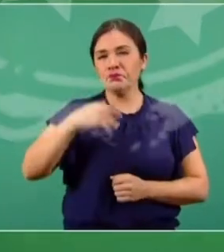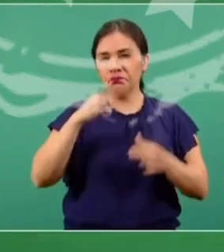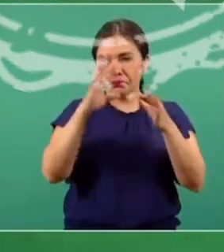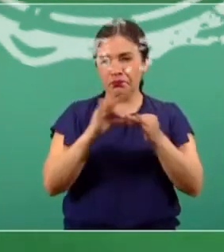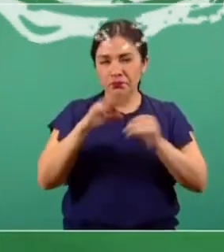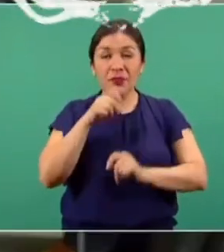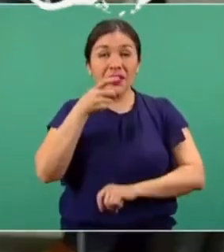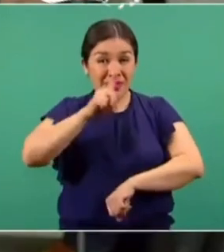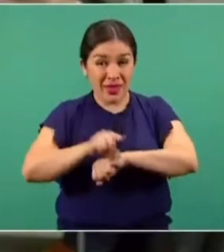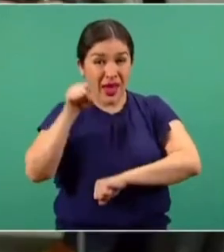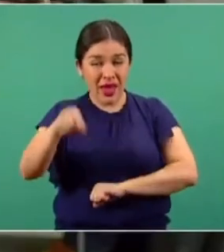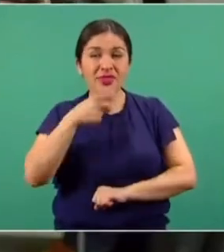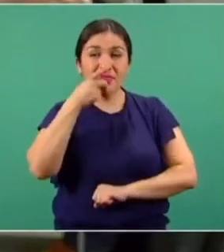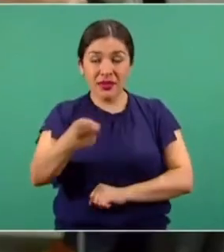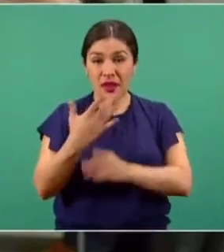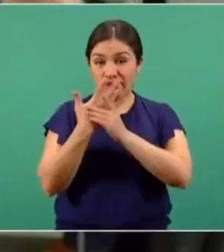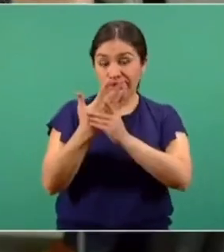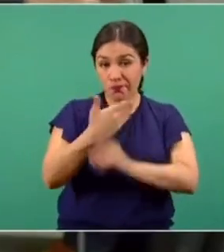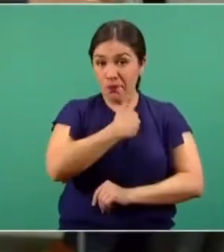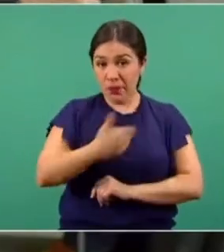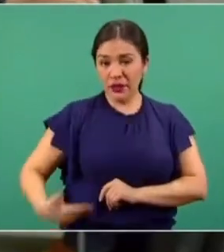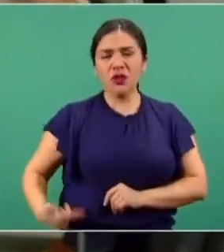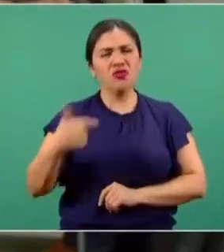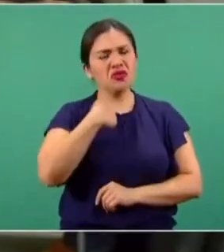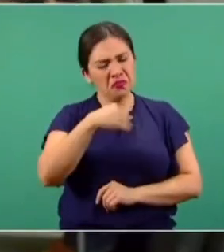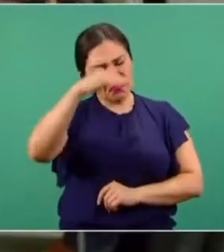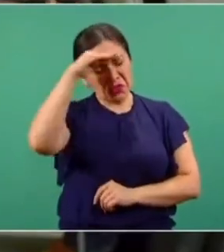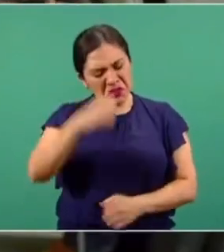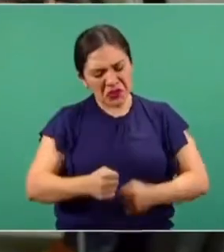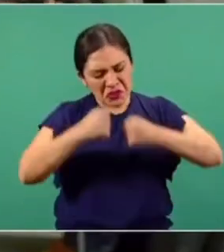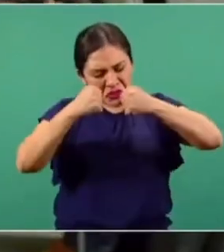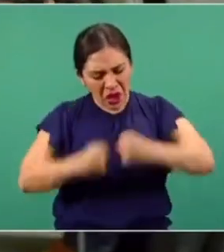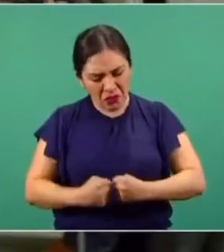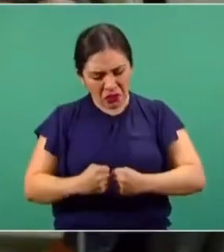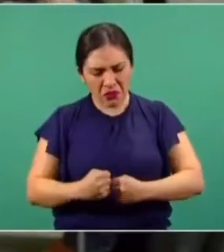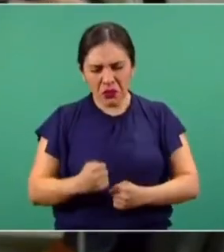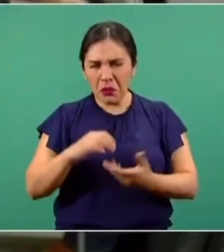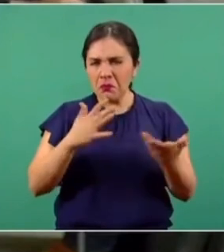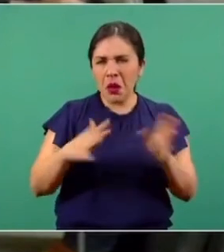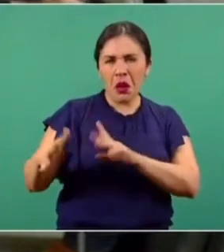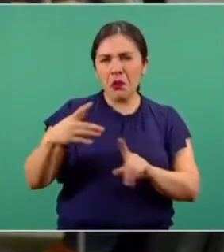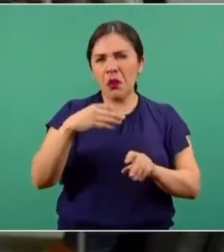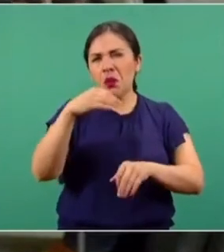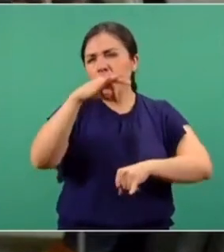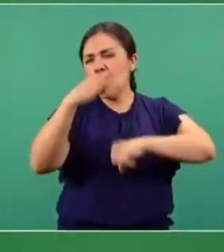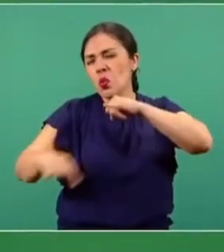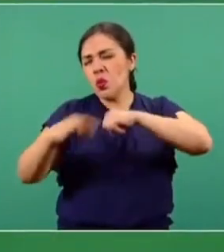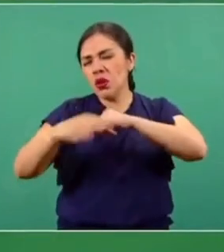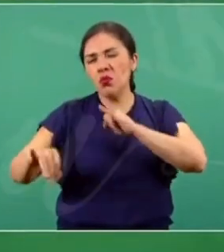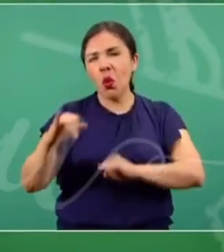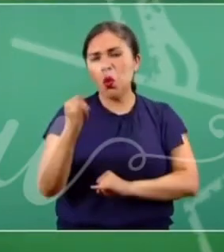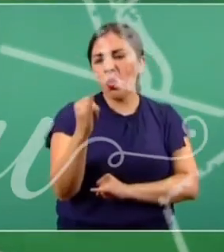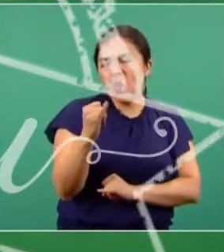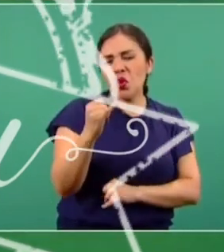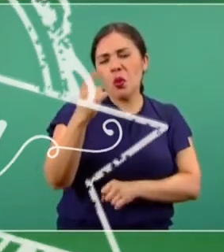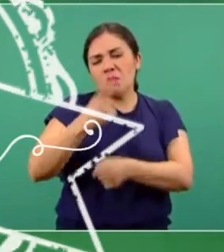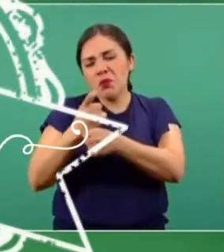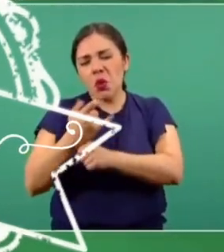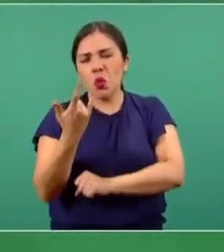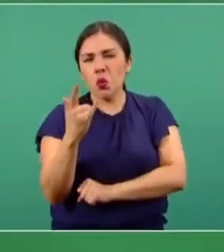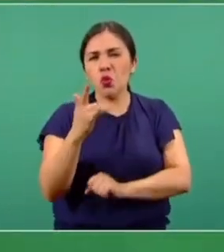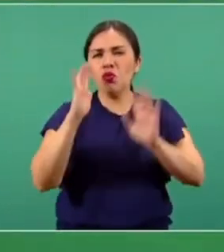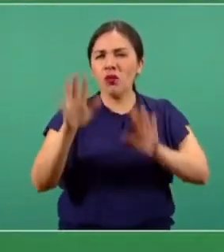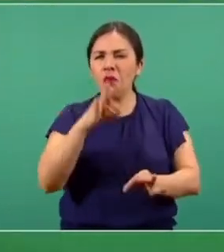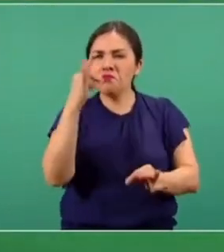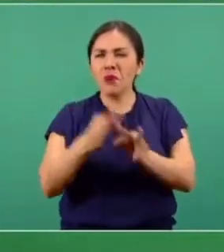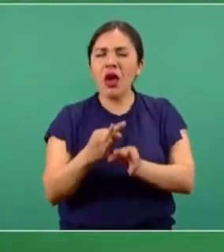Ese día dijo textualmente el presidente, yo estoy seguro de que a mediados de año, a finales de junio, principios de julio, vamos a